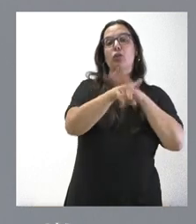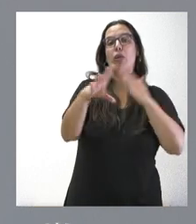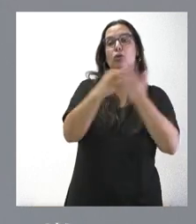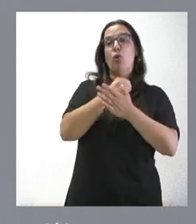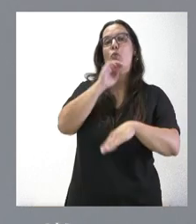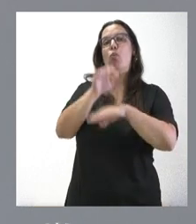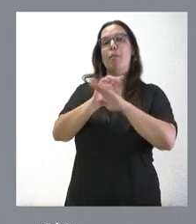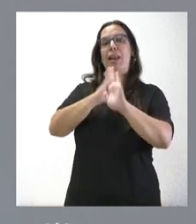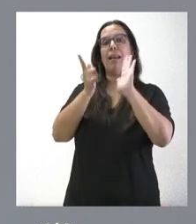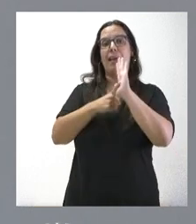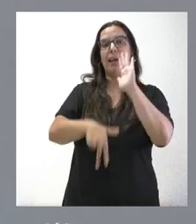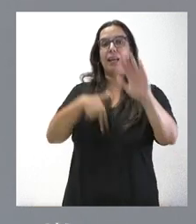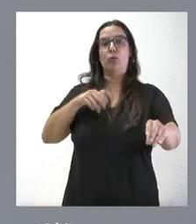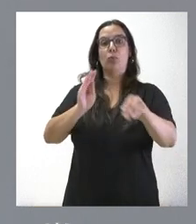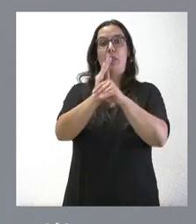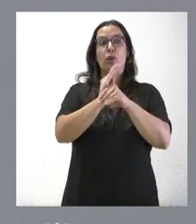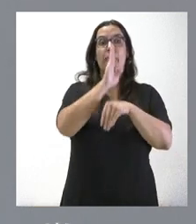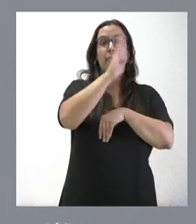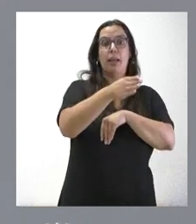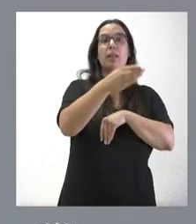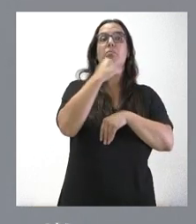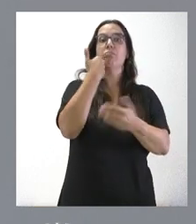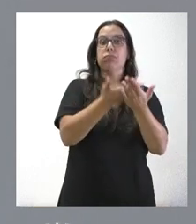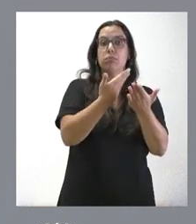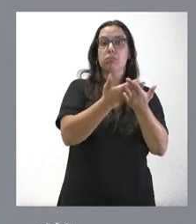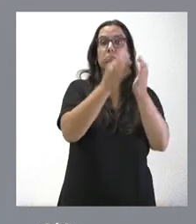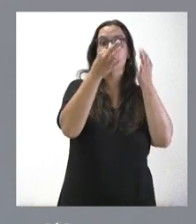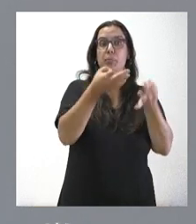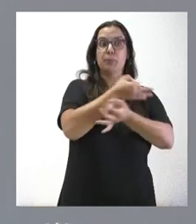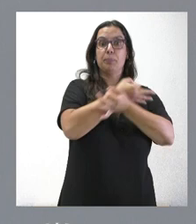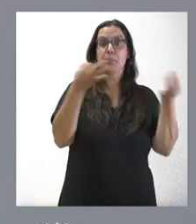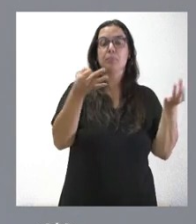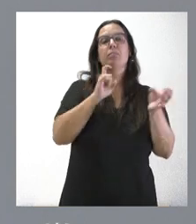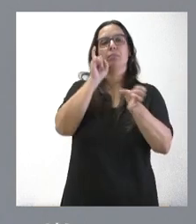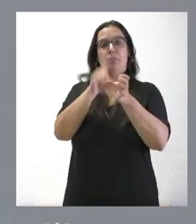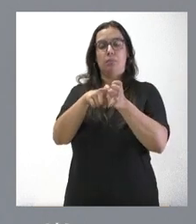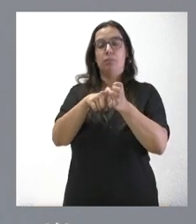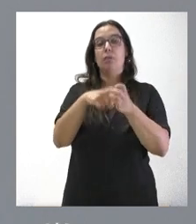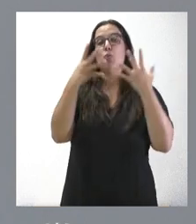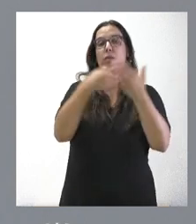concesión de las ayudas directas que le pueden corresponder para su participación institucional. 9